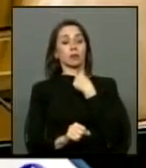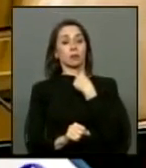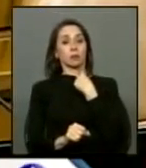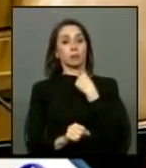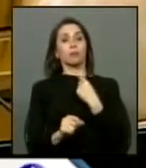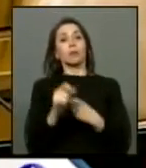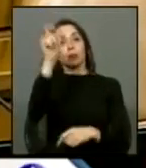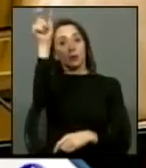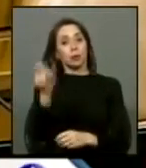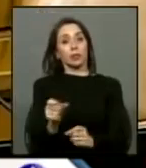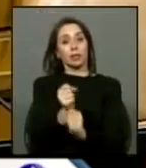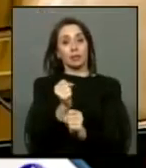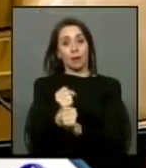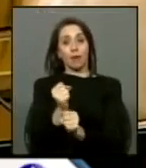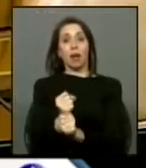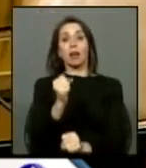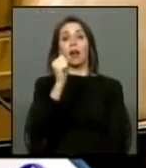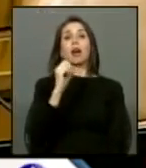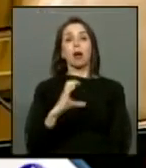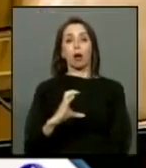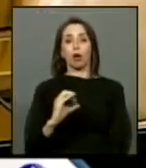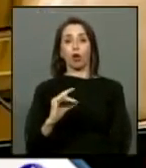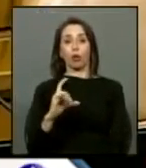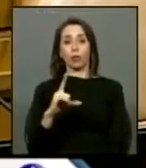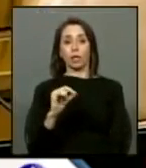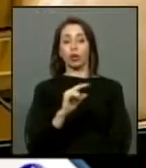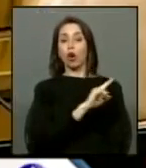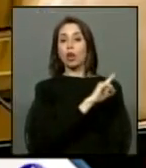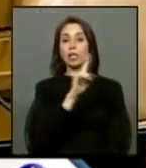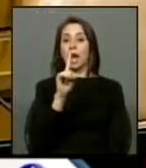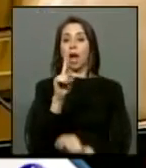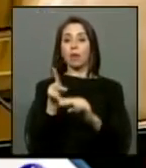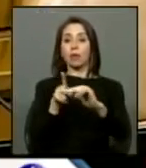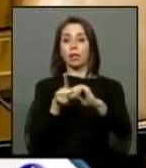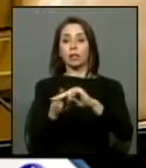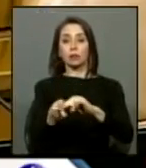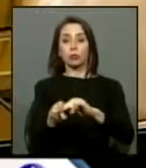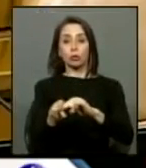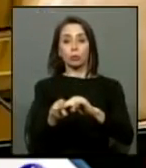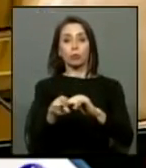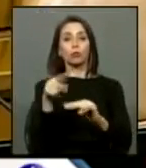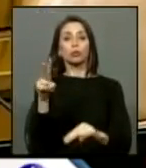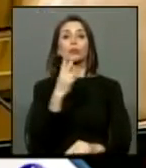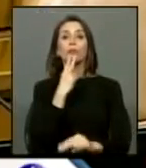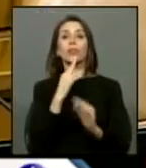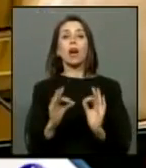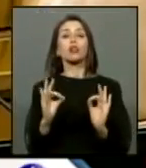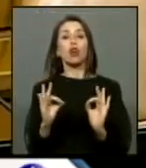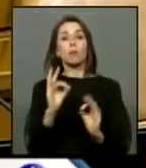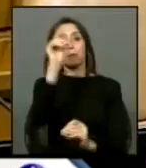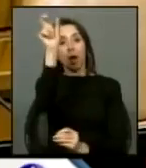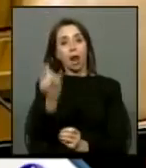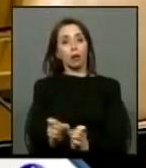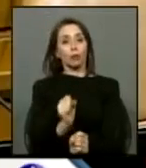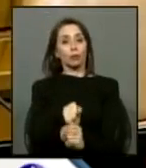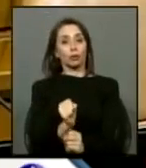si un trabajador de Codelco nadie le hubiera interrumpido su vida normal de trabajador